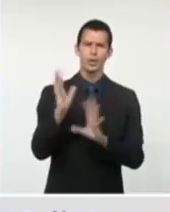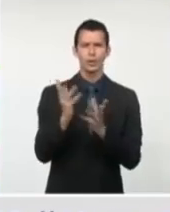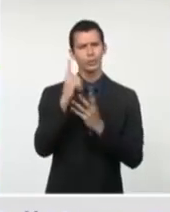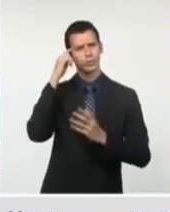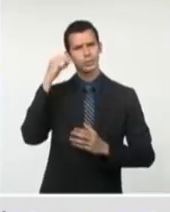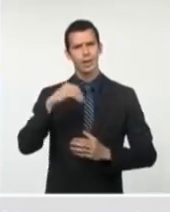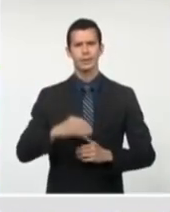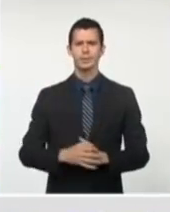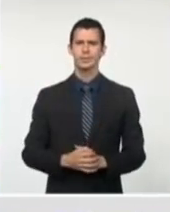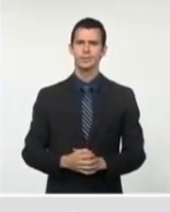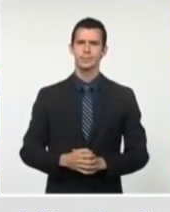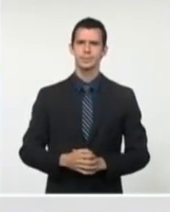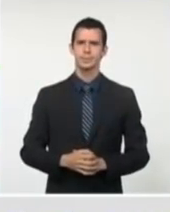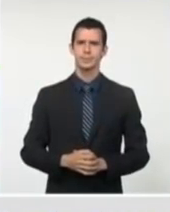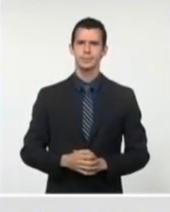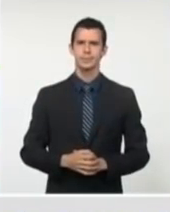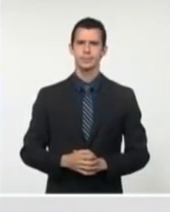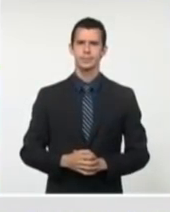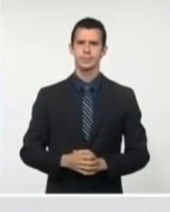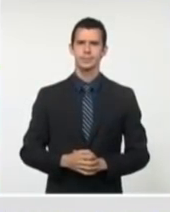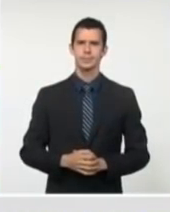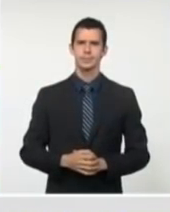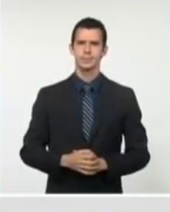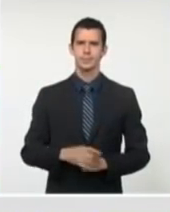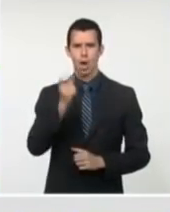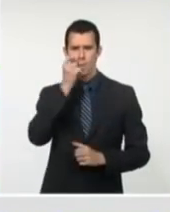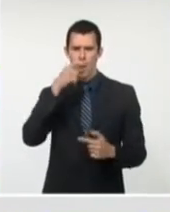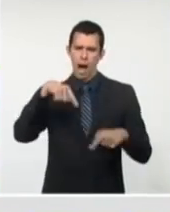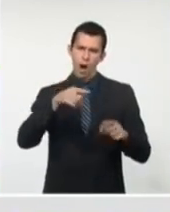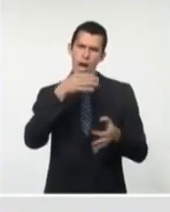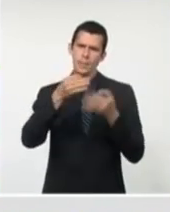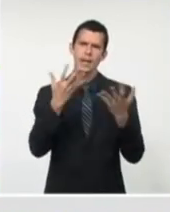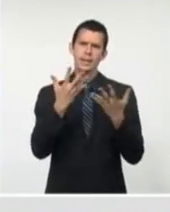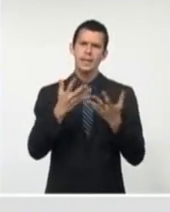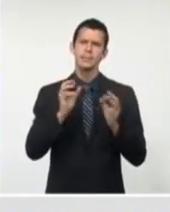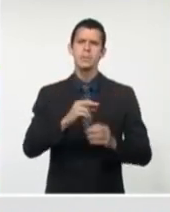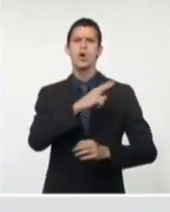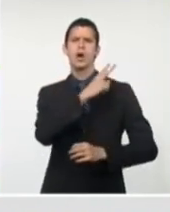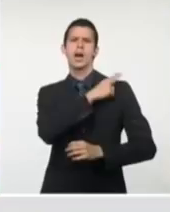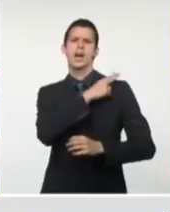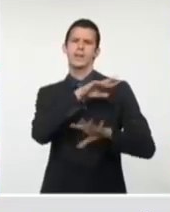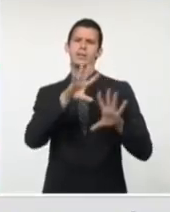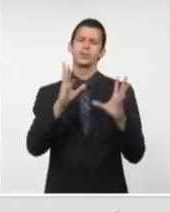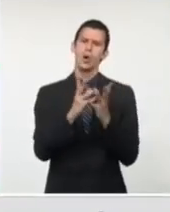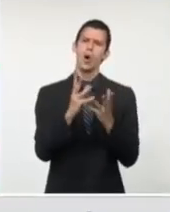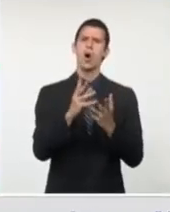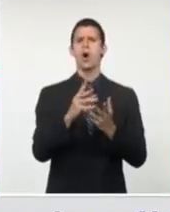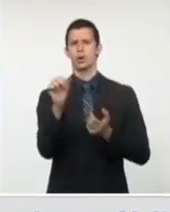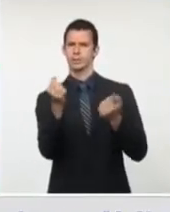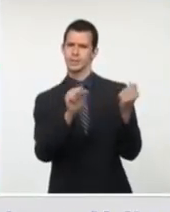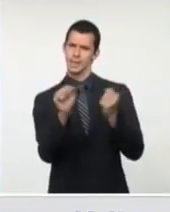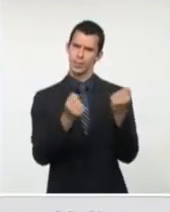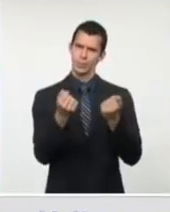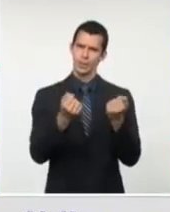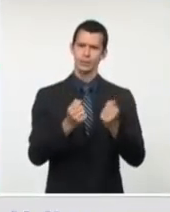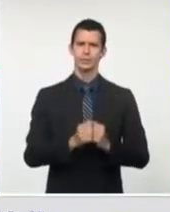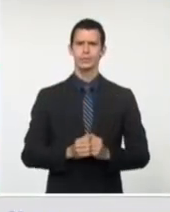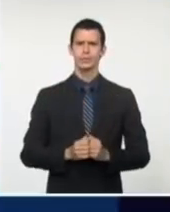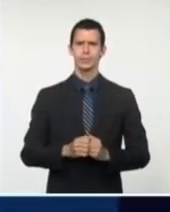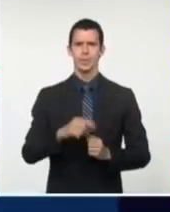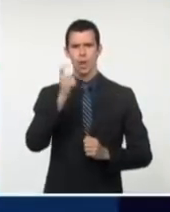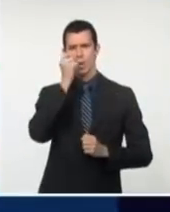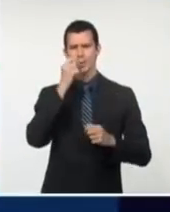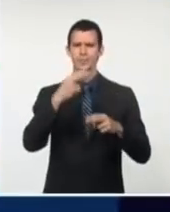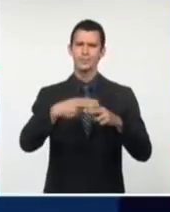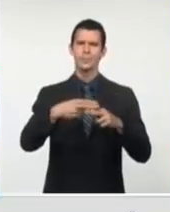temprano el director nacional de transportación de pasajeros, el ingeniero Luis Ladrón de Guevara, Marsal, a propósito de un